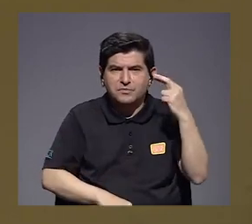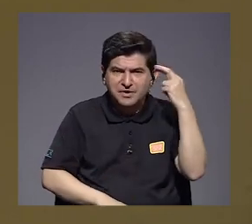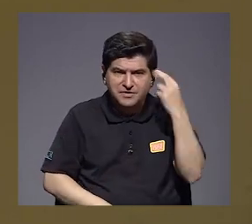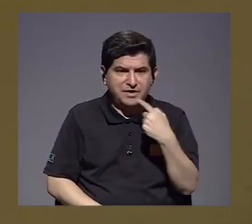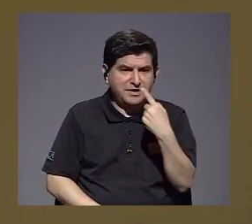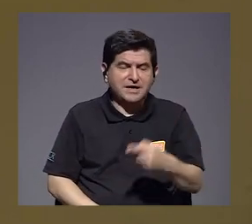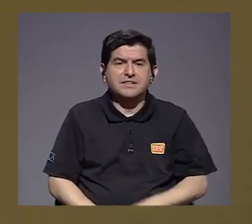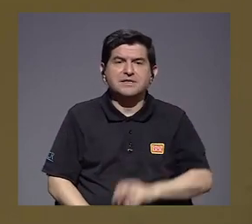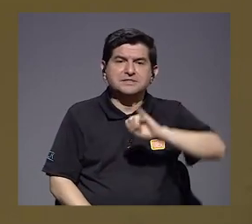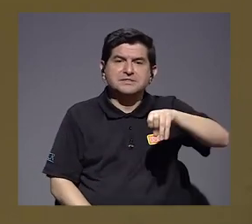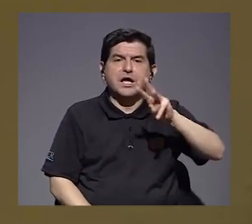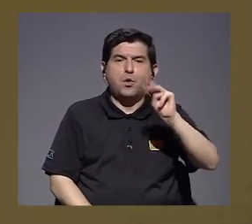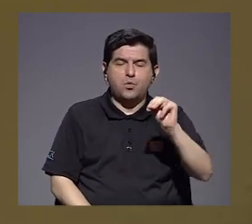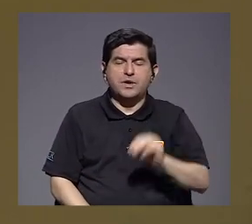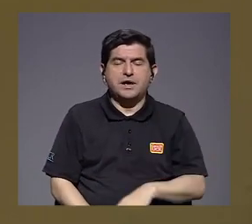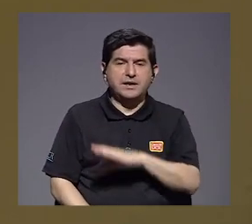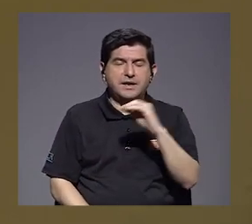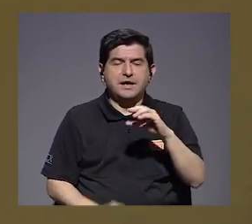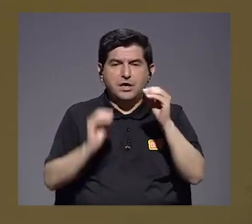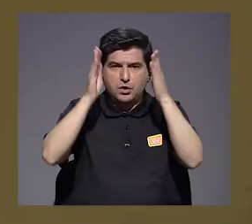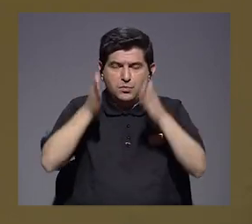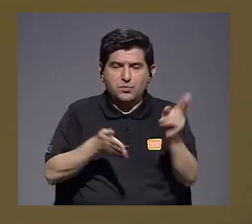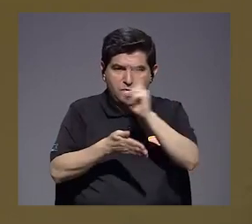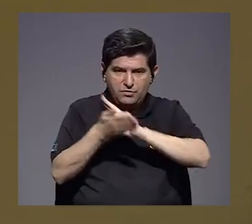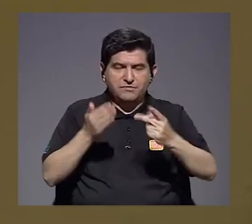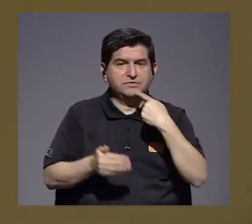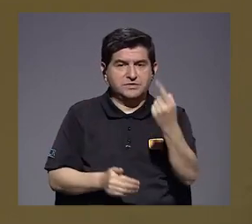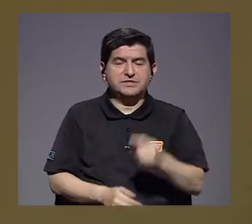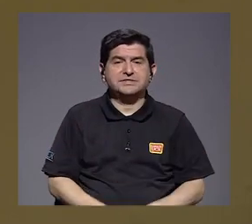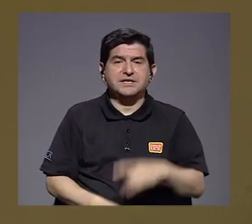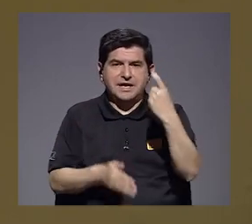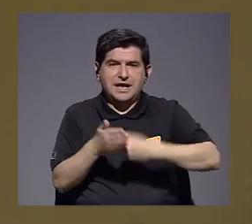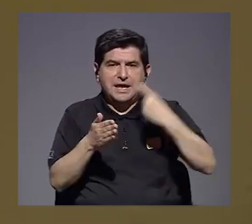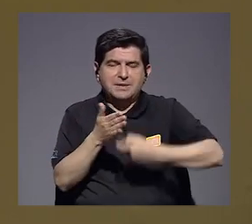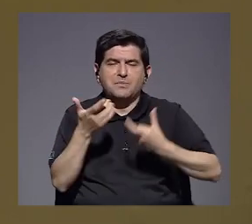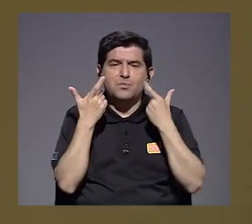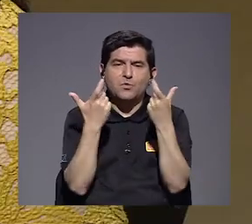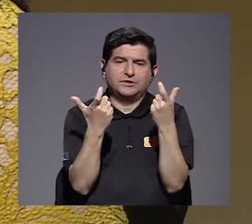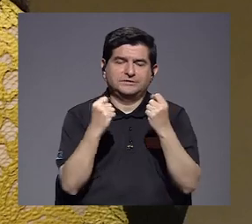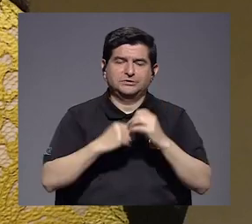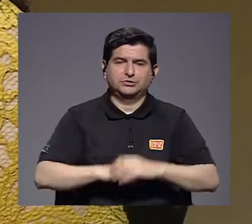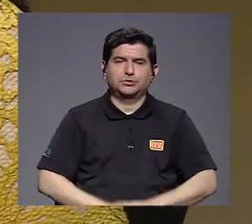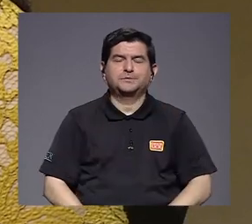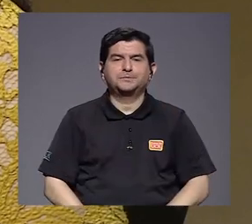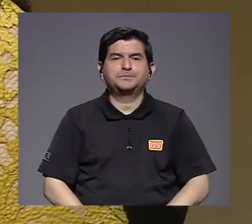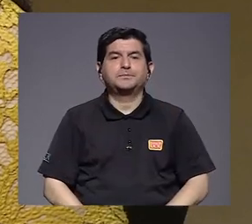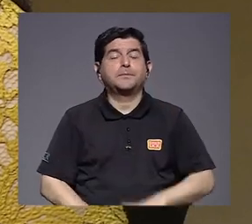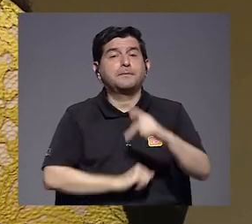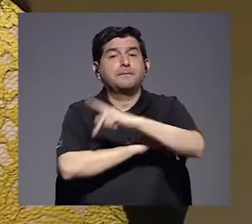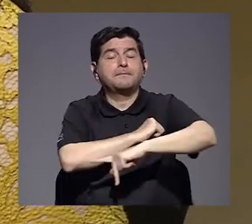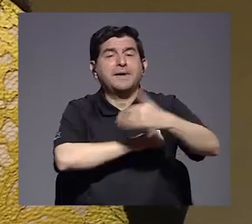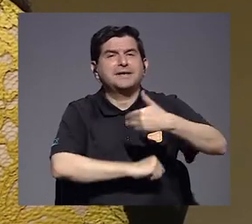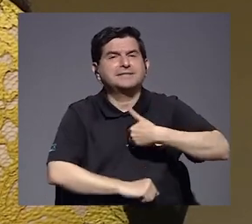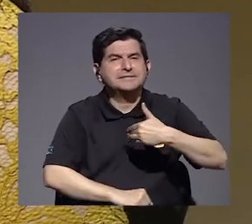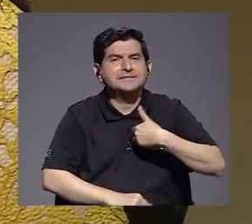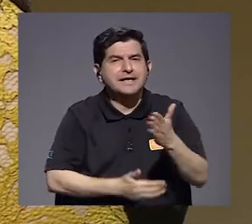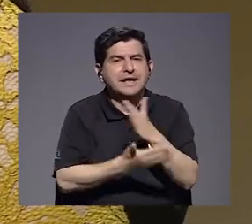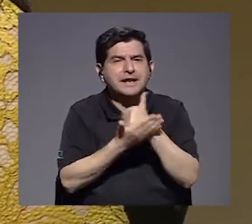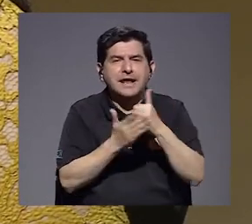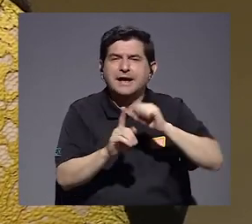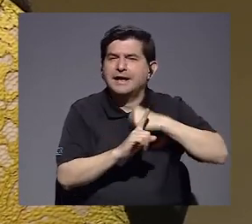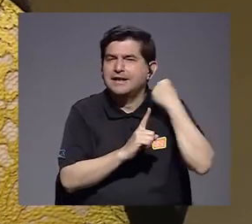reflexión que plantea doña Juliana y que muchos académicos de la universidad han planteado como un impuesto a la riqueza. ¿Tiene el país alguna